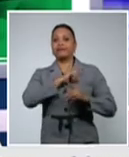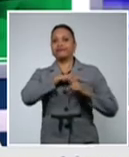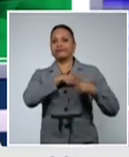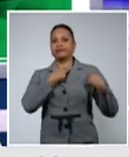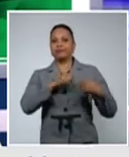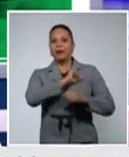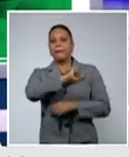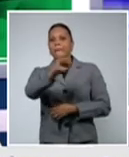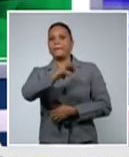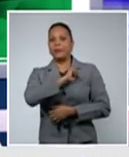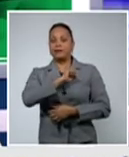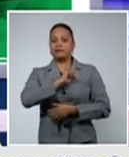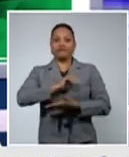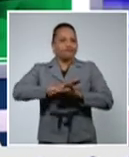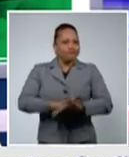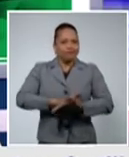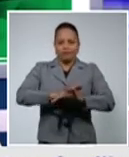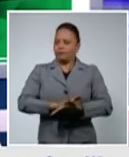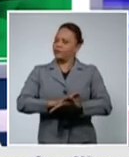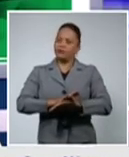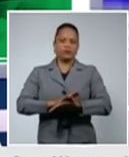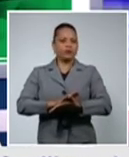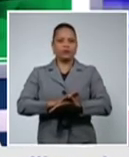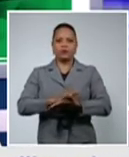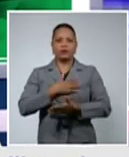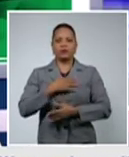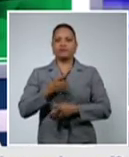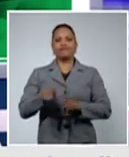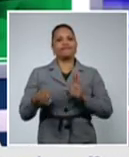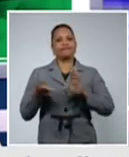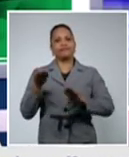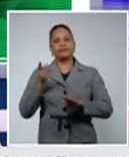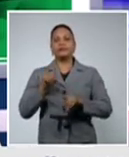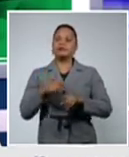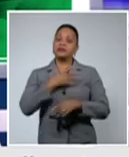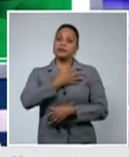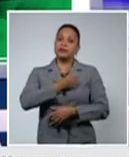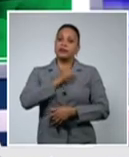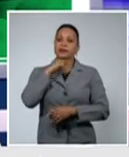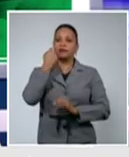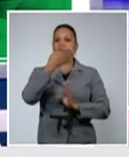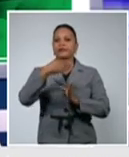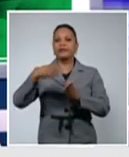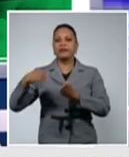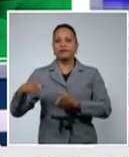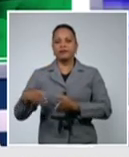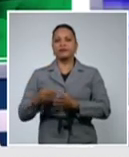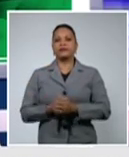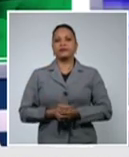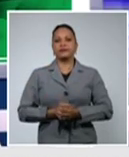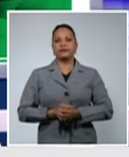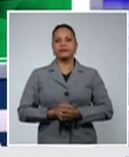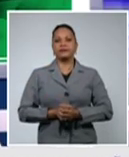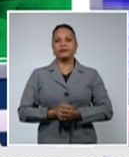maniobras de reanimación cardiopulmonar y lamentablemente fallece este paciente.